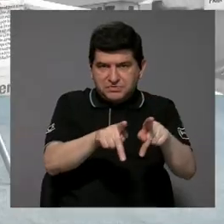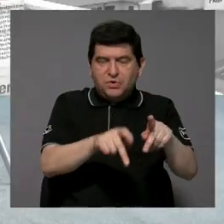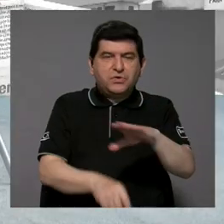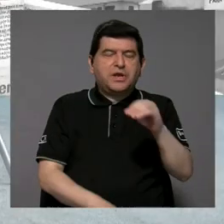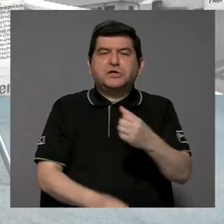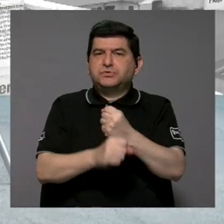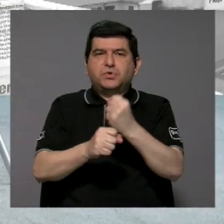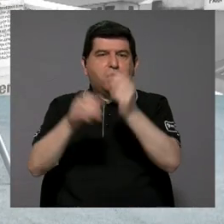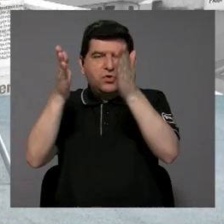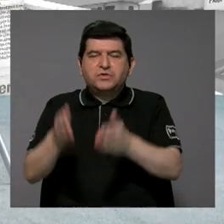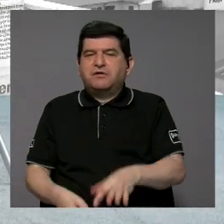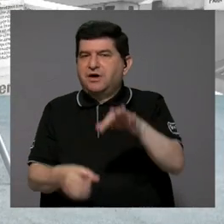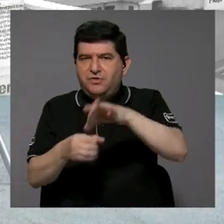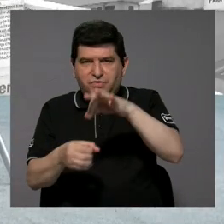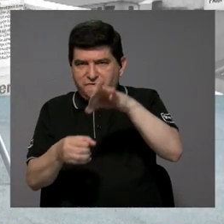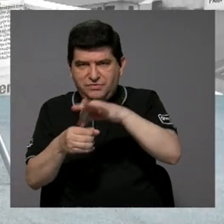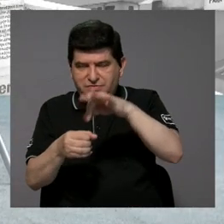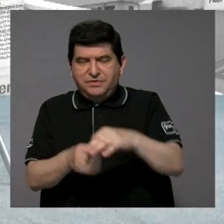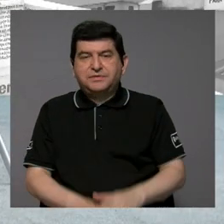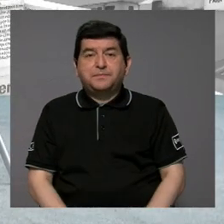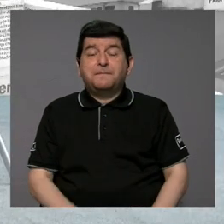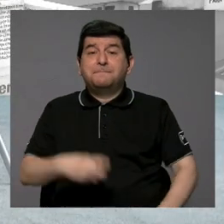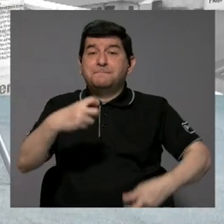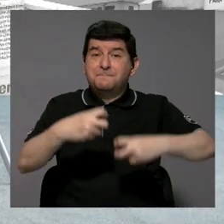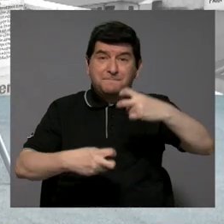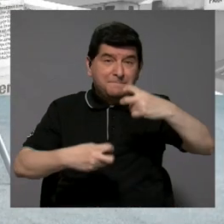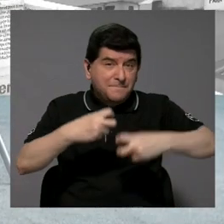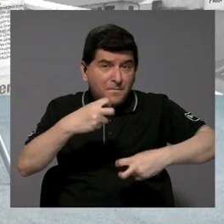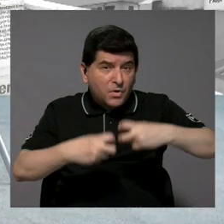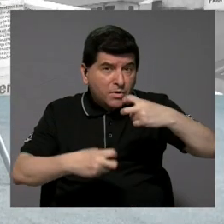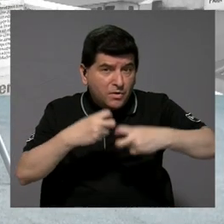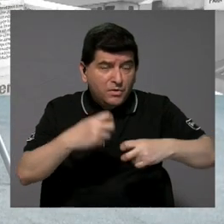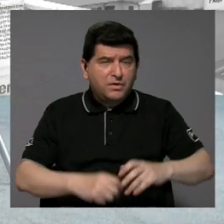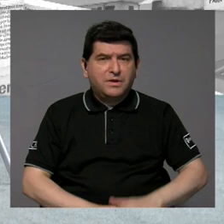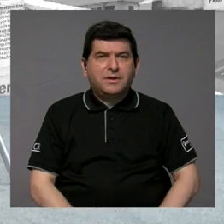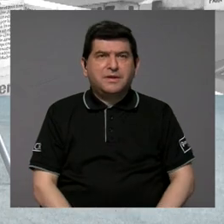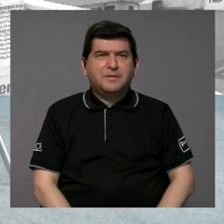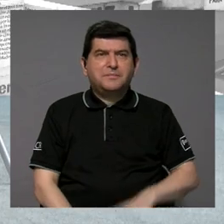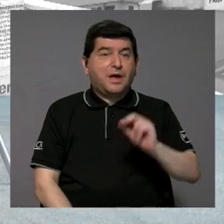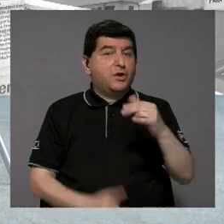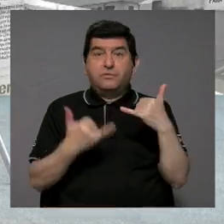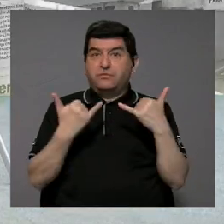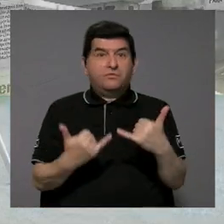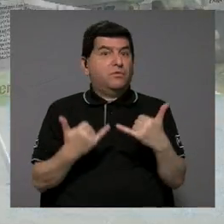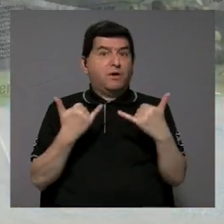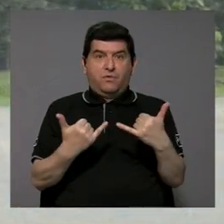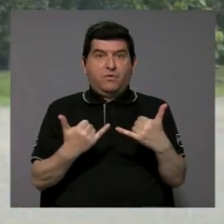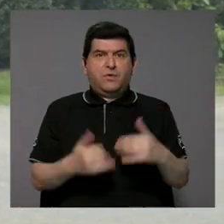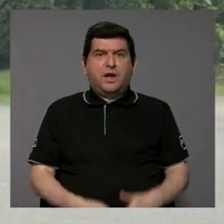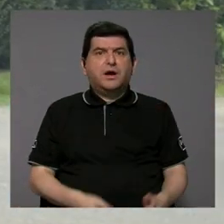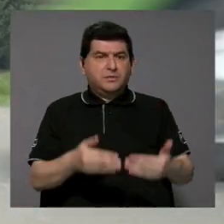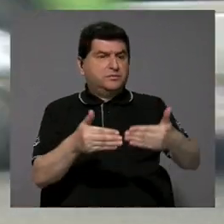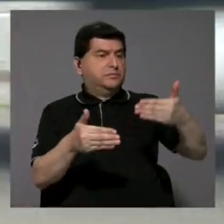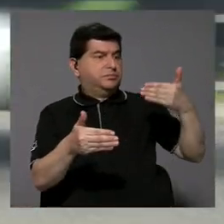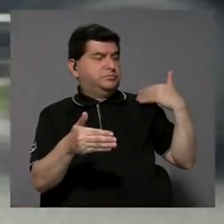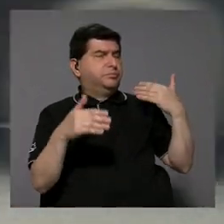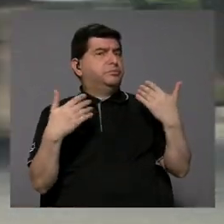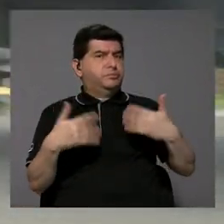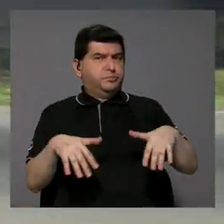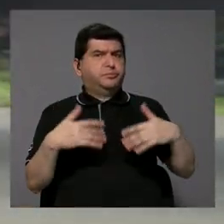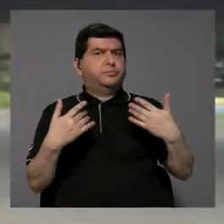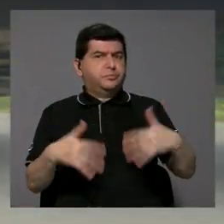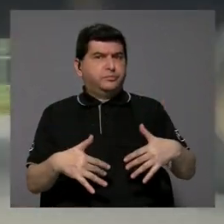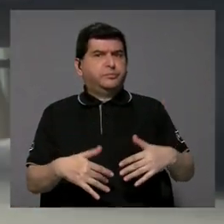agrícolas, etc. El problema no tan actual, que ya lleva